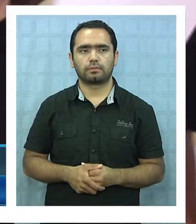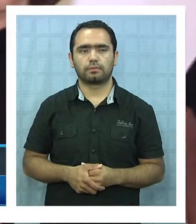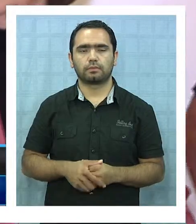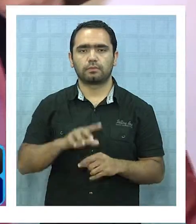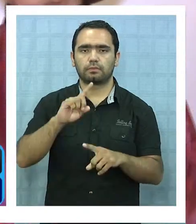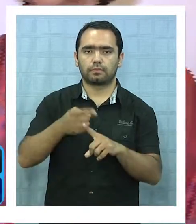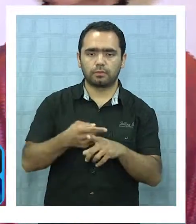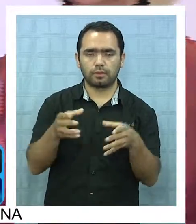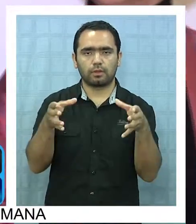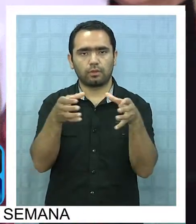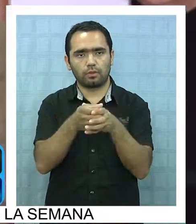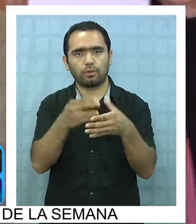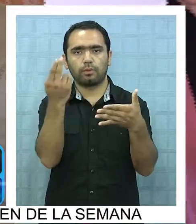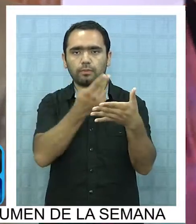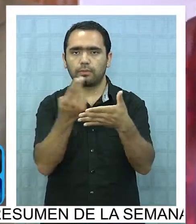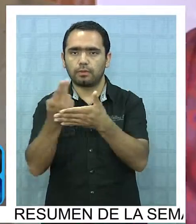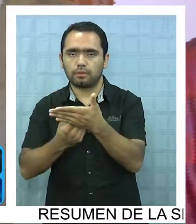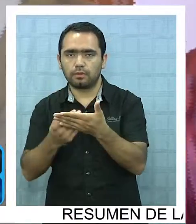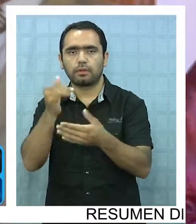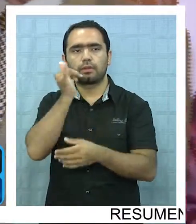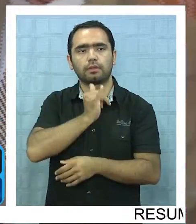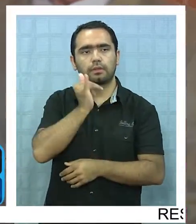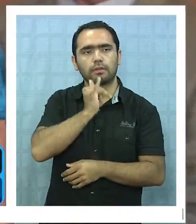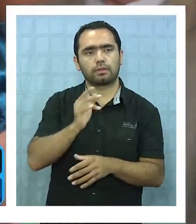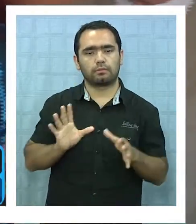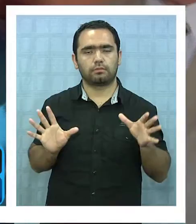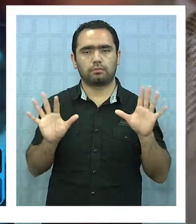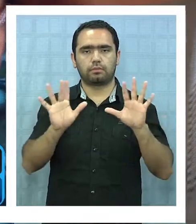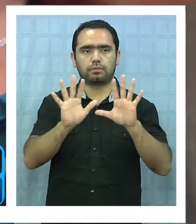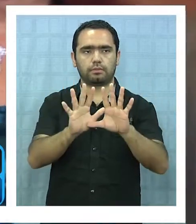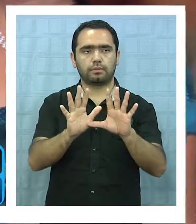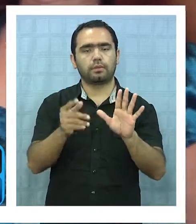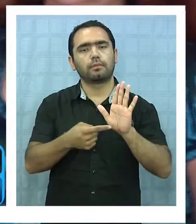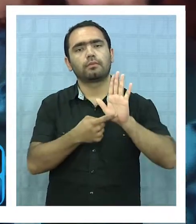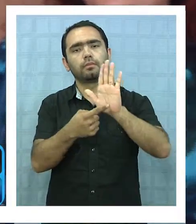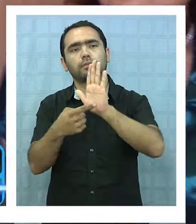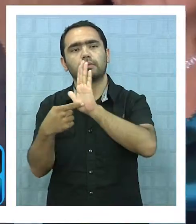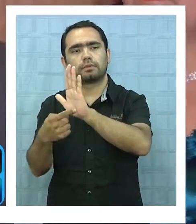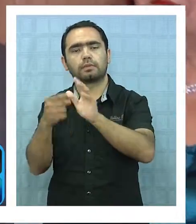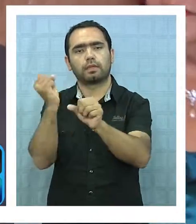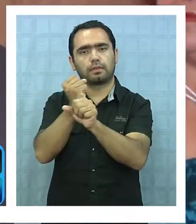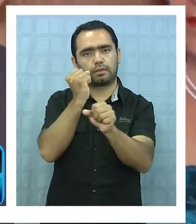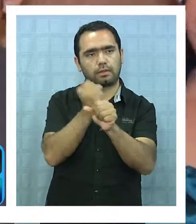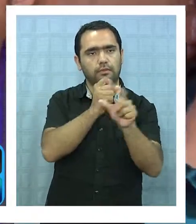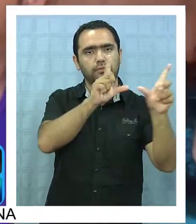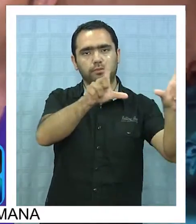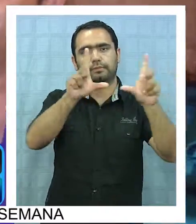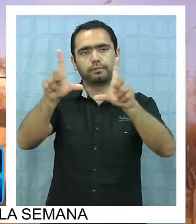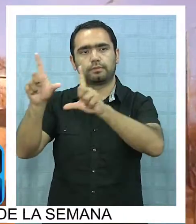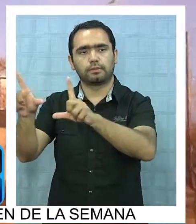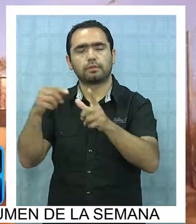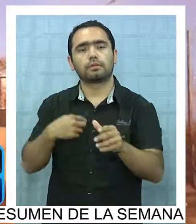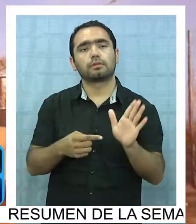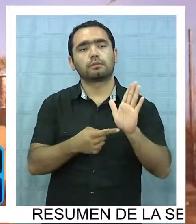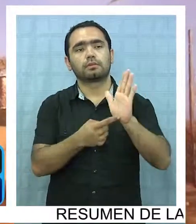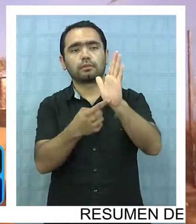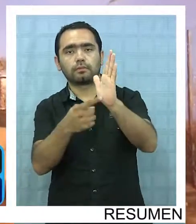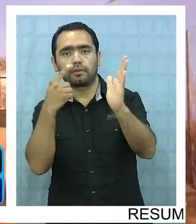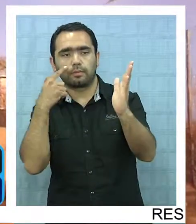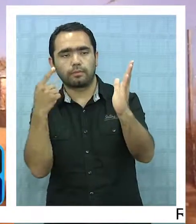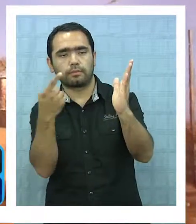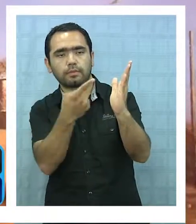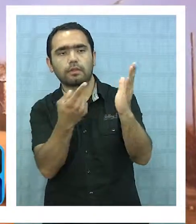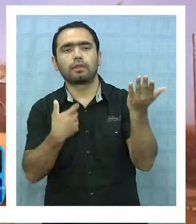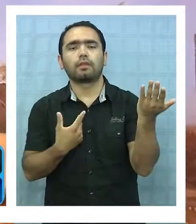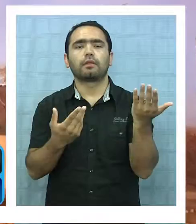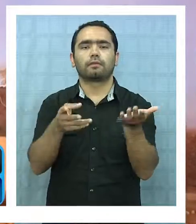Nuevamente, la agrupación de pintores realistas de Iquique se reunió para mostrar sus obras más recientes. La exposición, en donde se ve plasmada